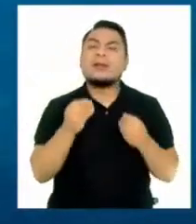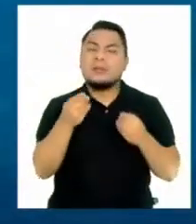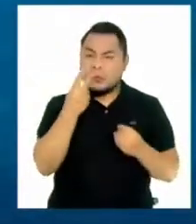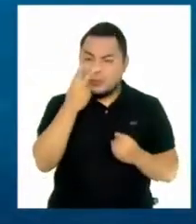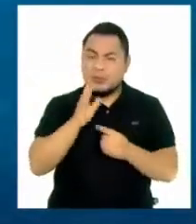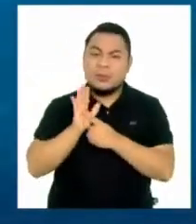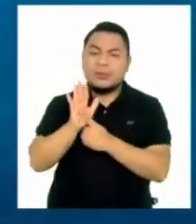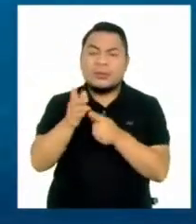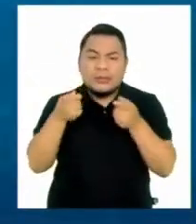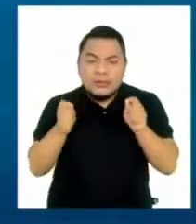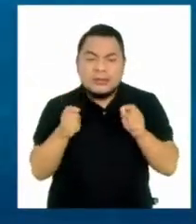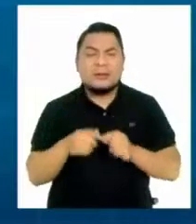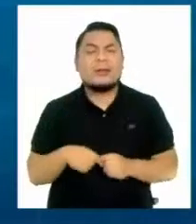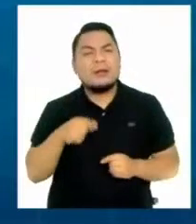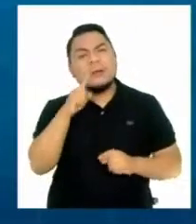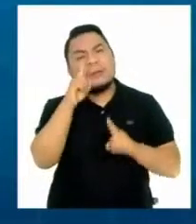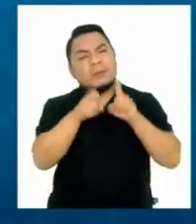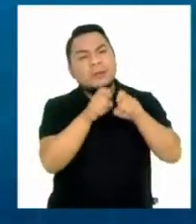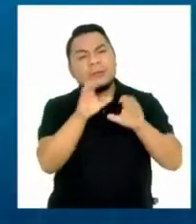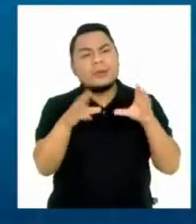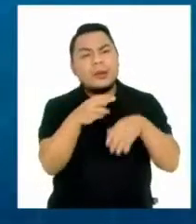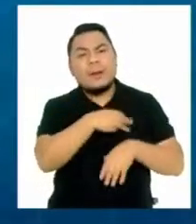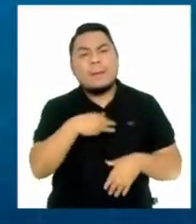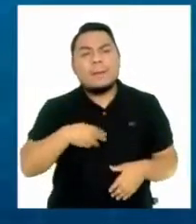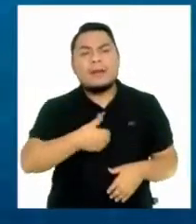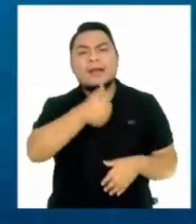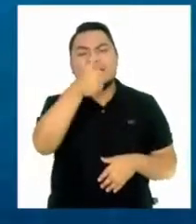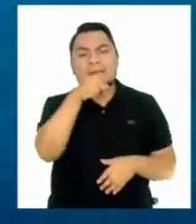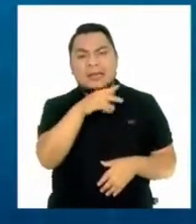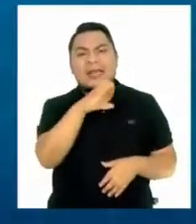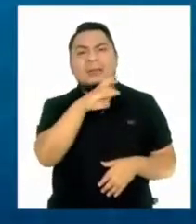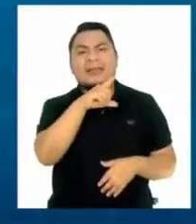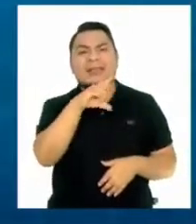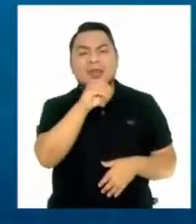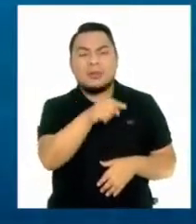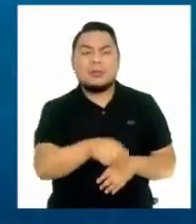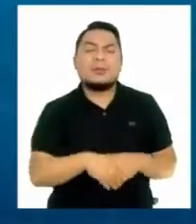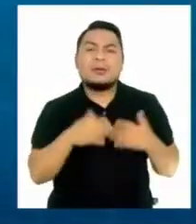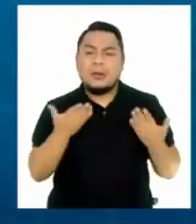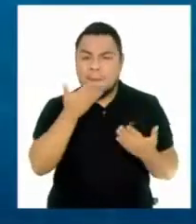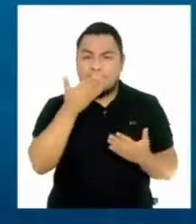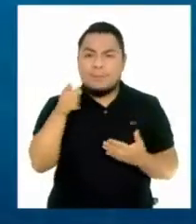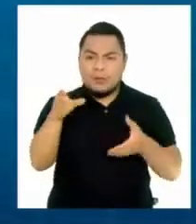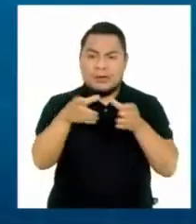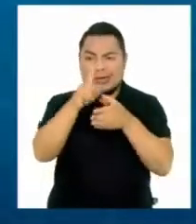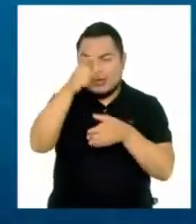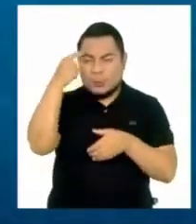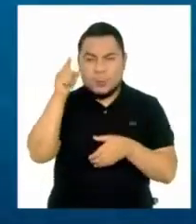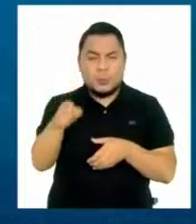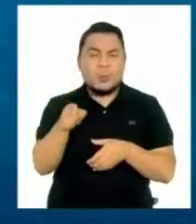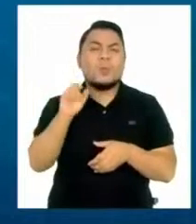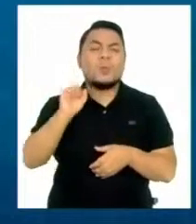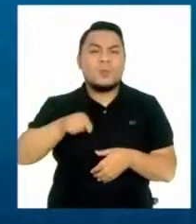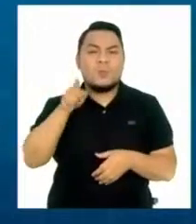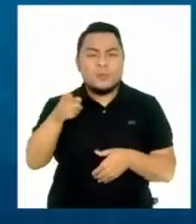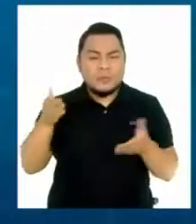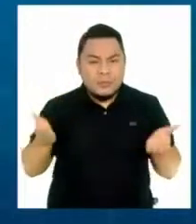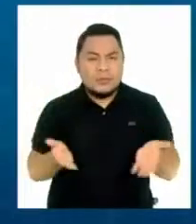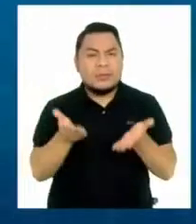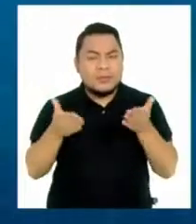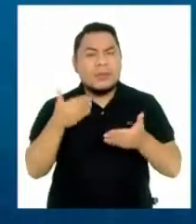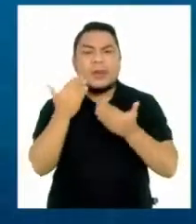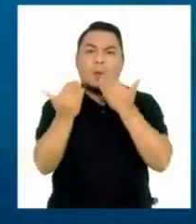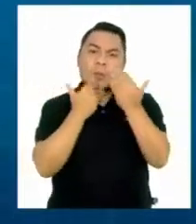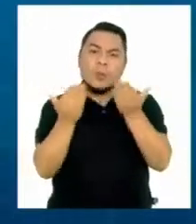vería reflejado en el intento de cuestionar al gabinete vellido. Recomiendan que sean las fuerzas políticas de centro las que empujen los